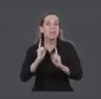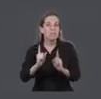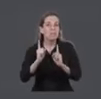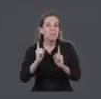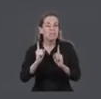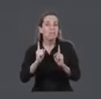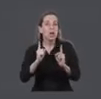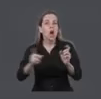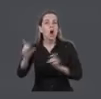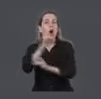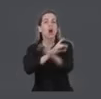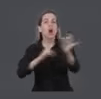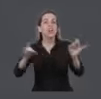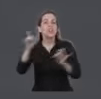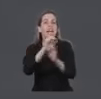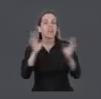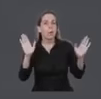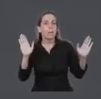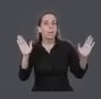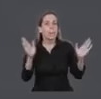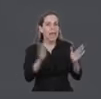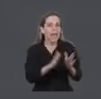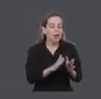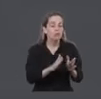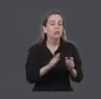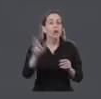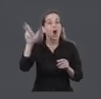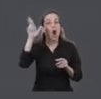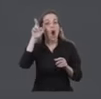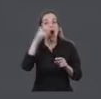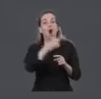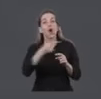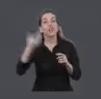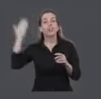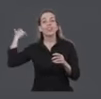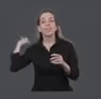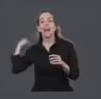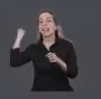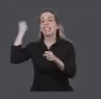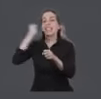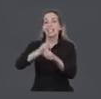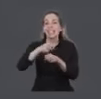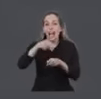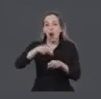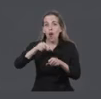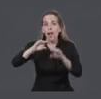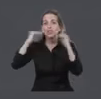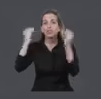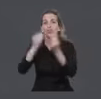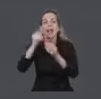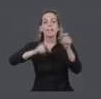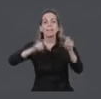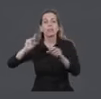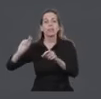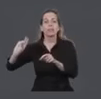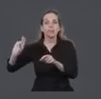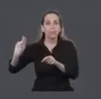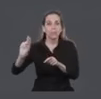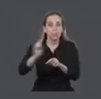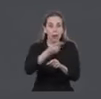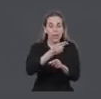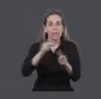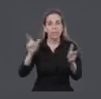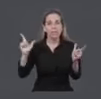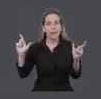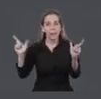Hace 8 semanas consecutivas que bajan los fallecimientos y las internaciones en terapia intensiva